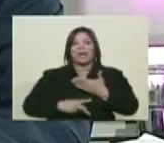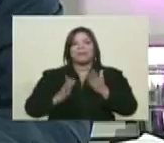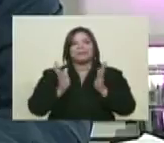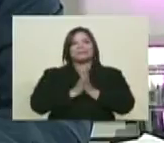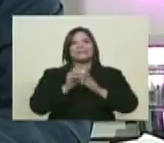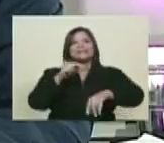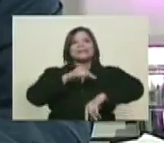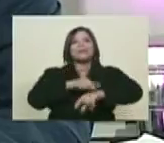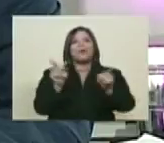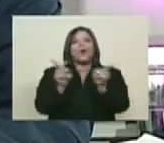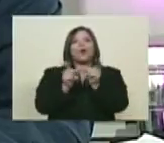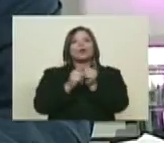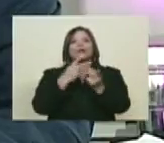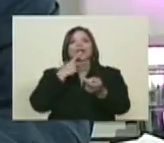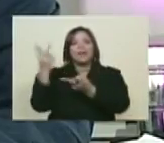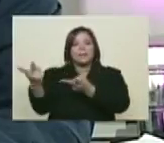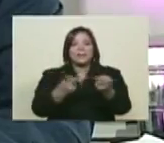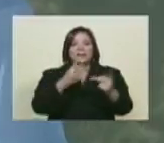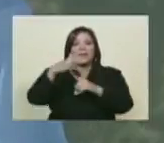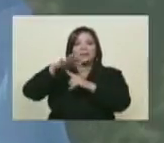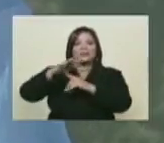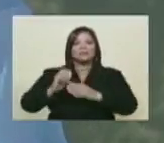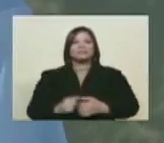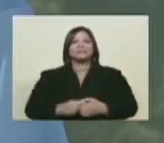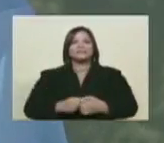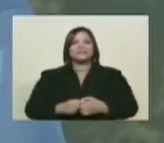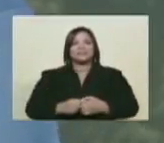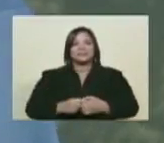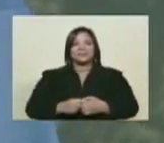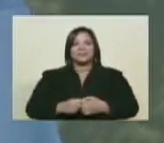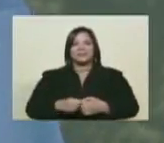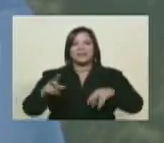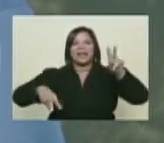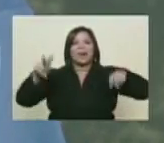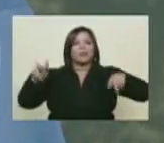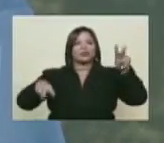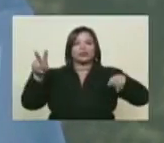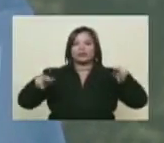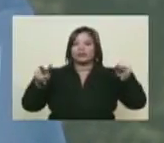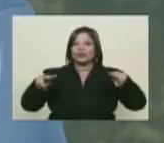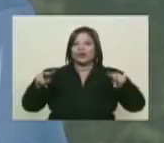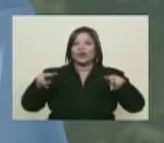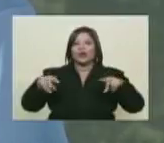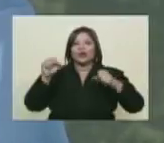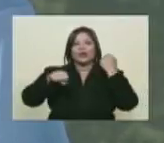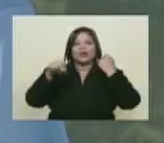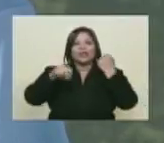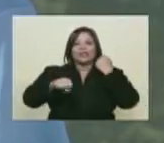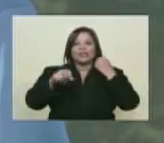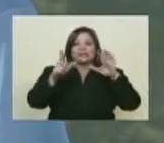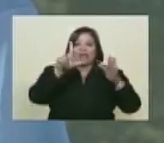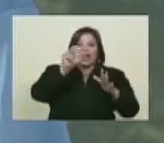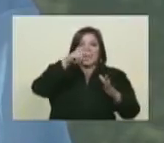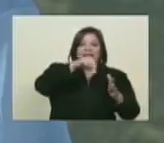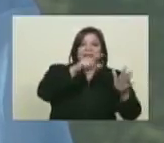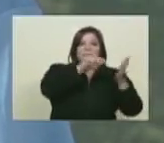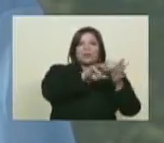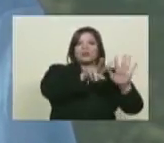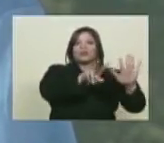unos segundos para que invites a la exposición. Claro que sí. Bueno, la exposición Un Siglo de Revoluciones de Lenin a Chávez, 1917